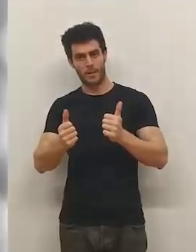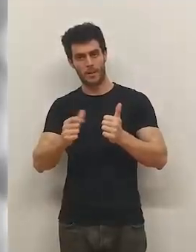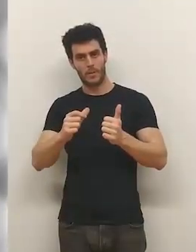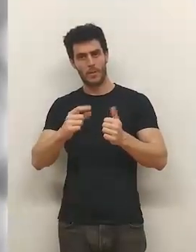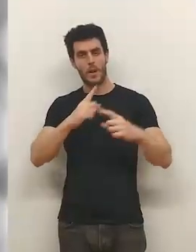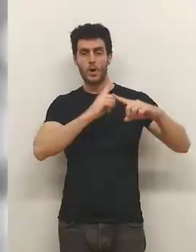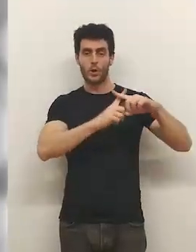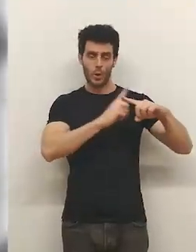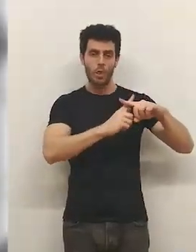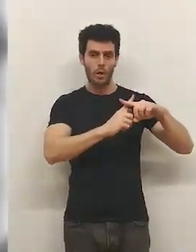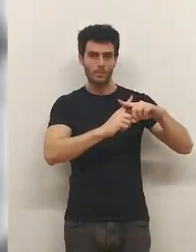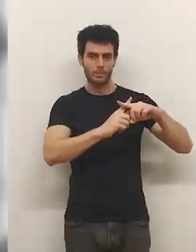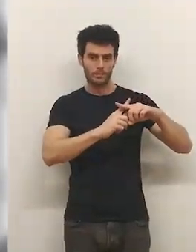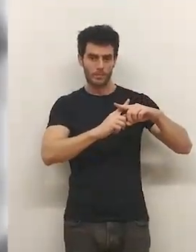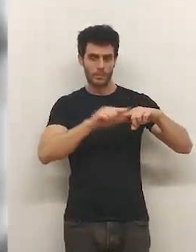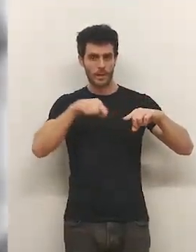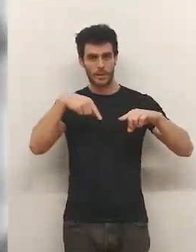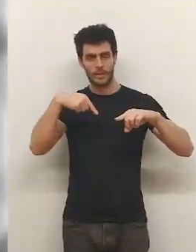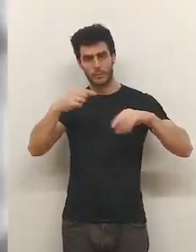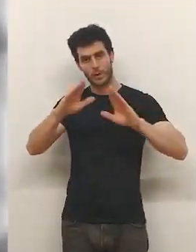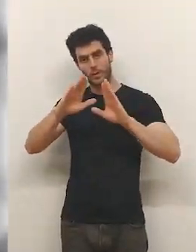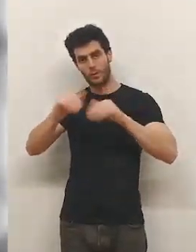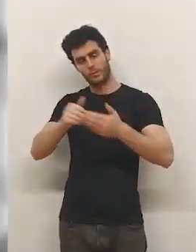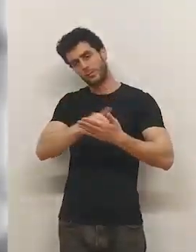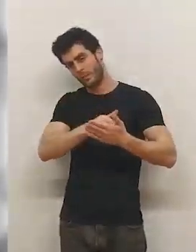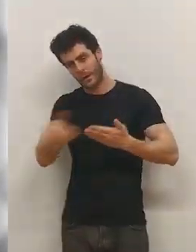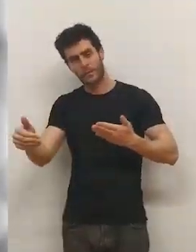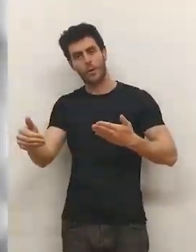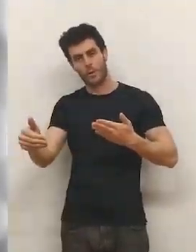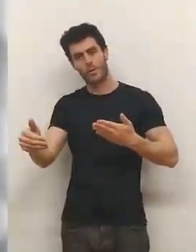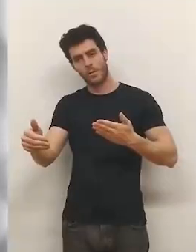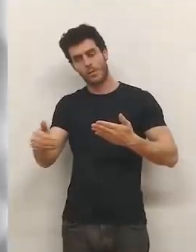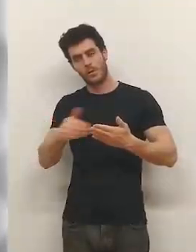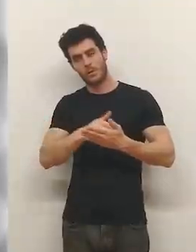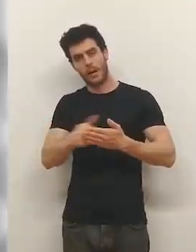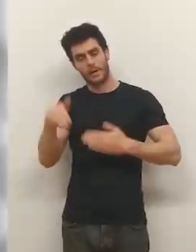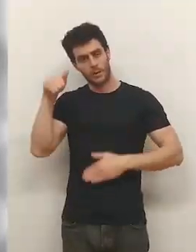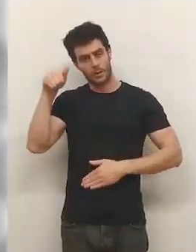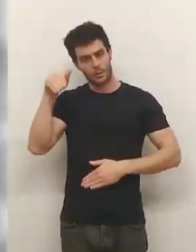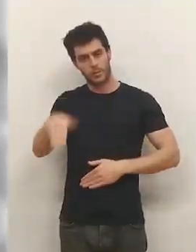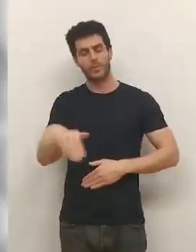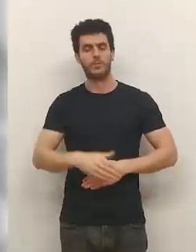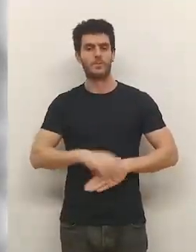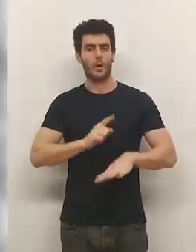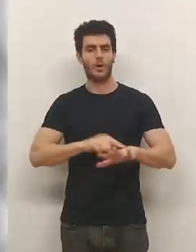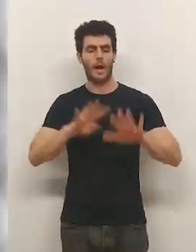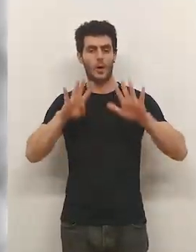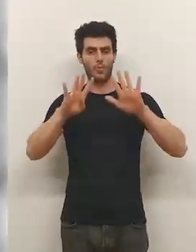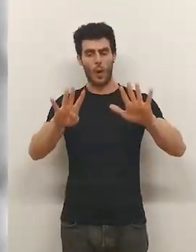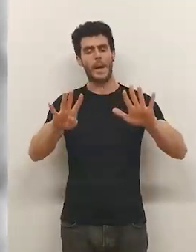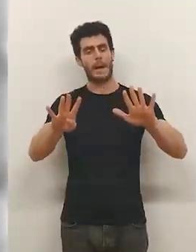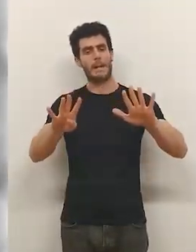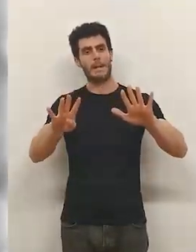la cruz Malpica y después el resto de desnivel. Salen a las 9